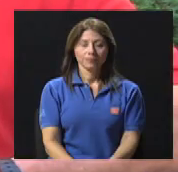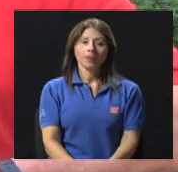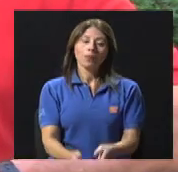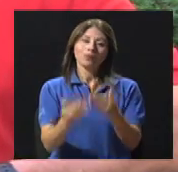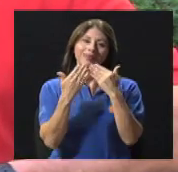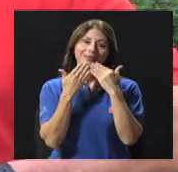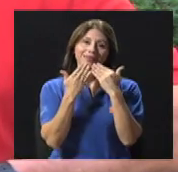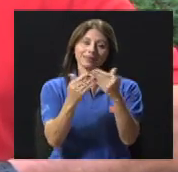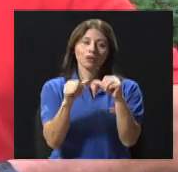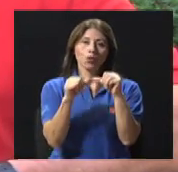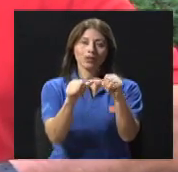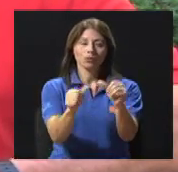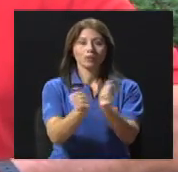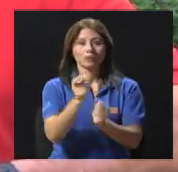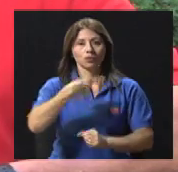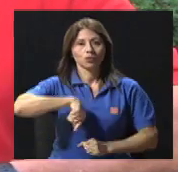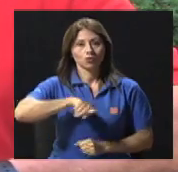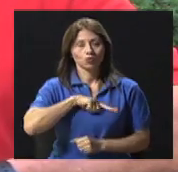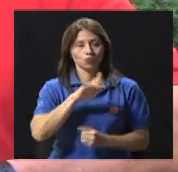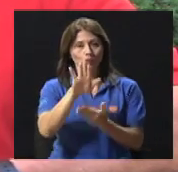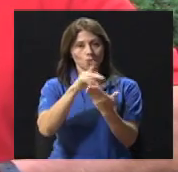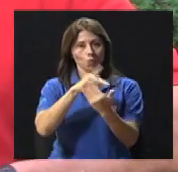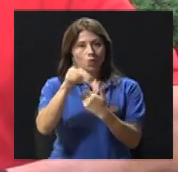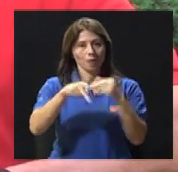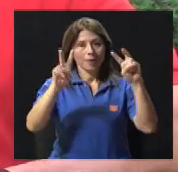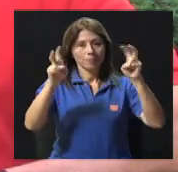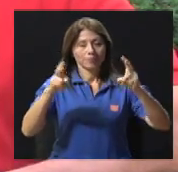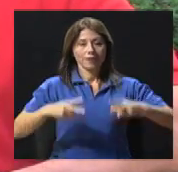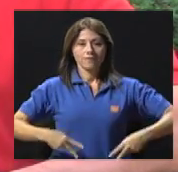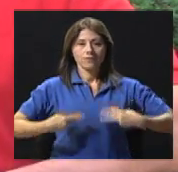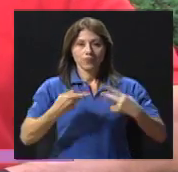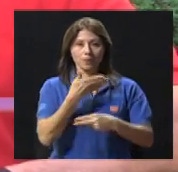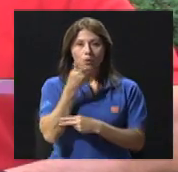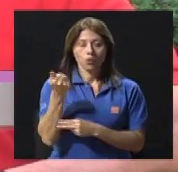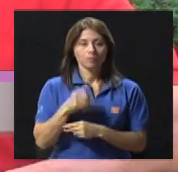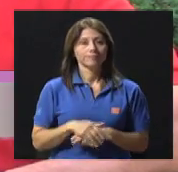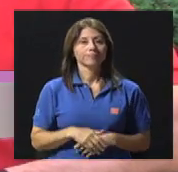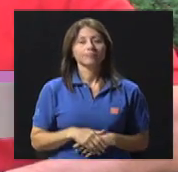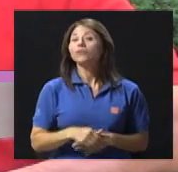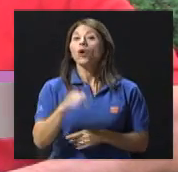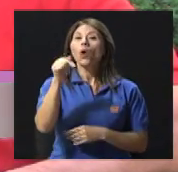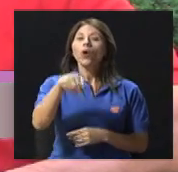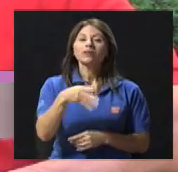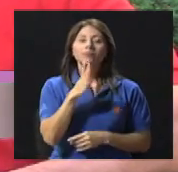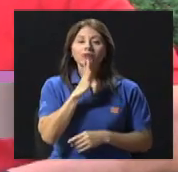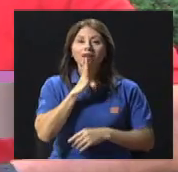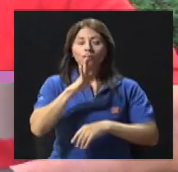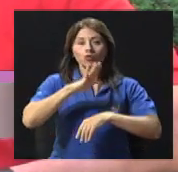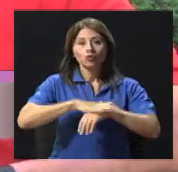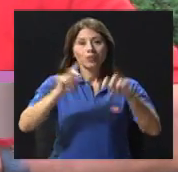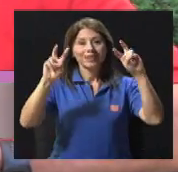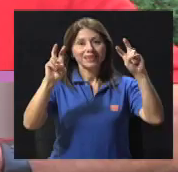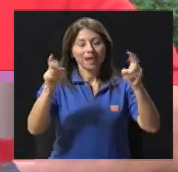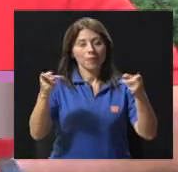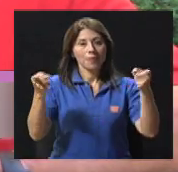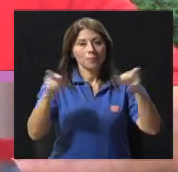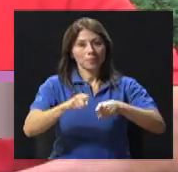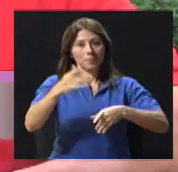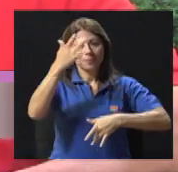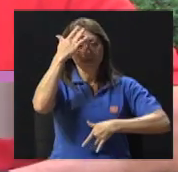Muchísimas gracias por continuar con nosotros en su programa Vivir Mejor. El día de hoy, conversando acerca del tema del